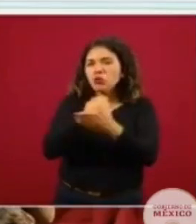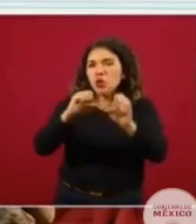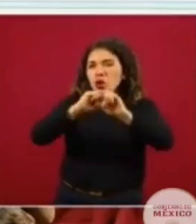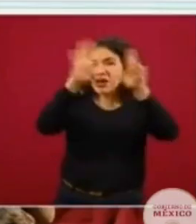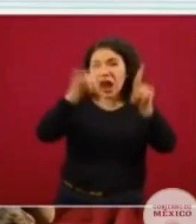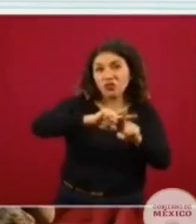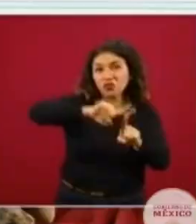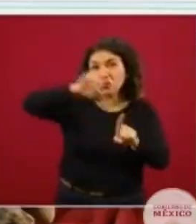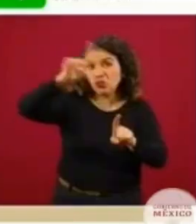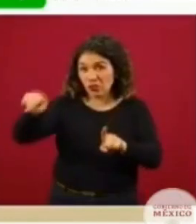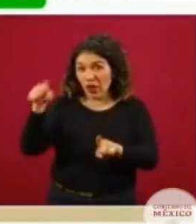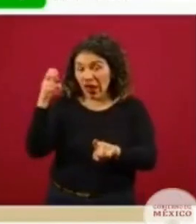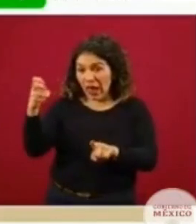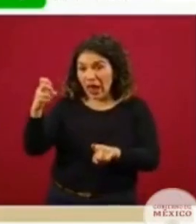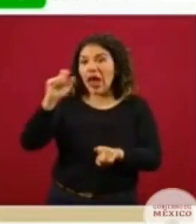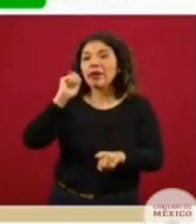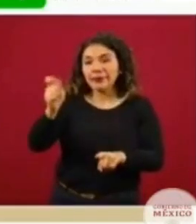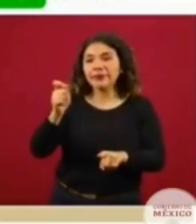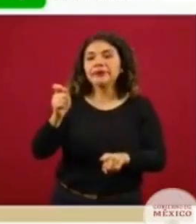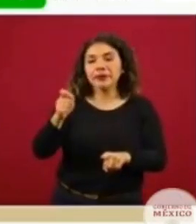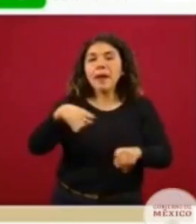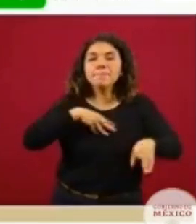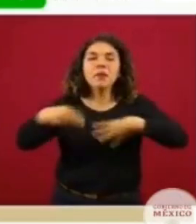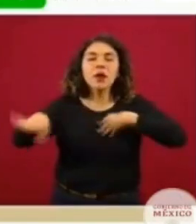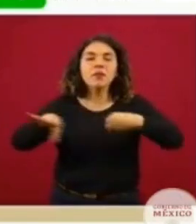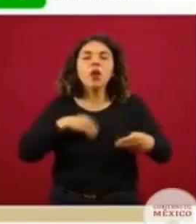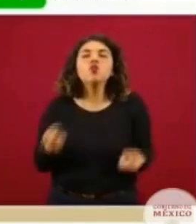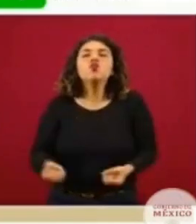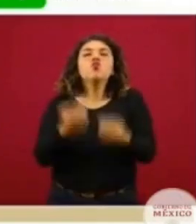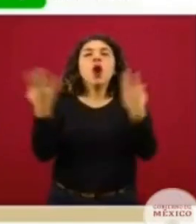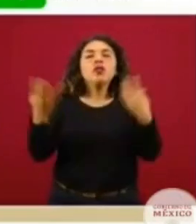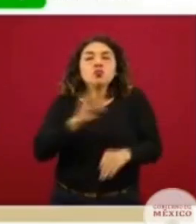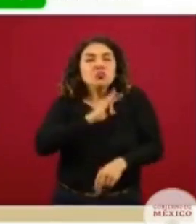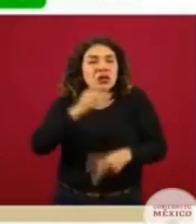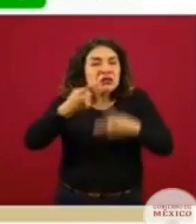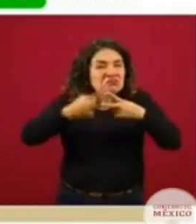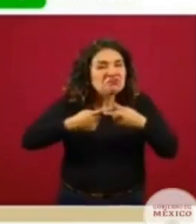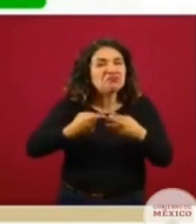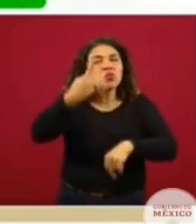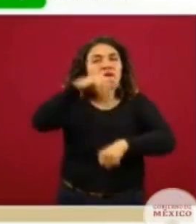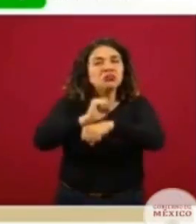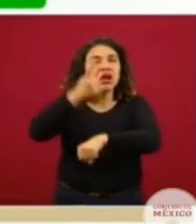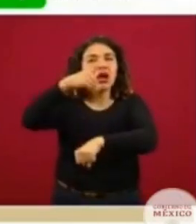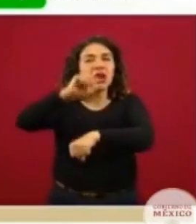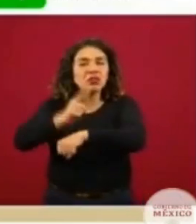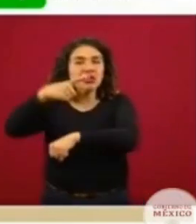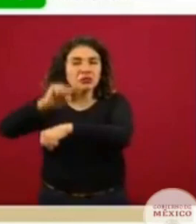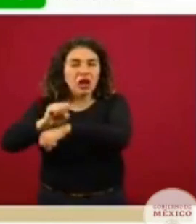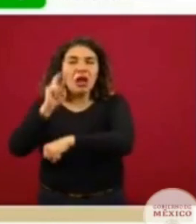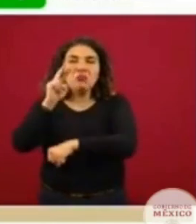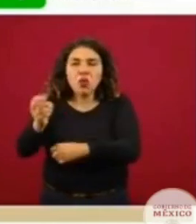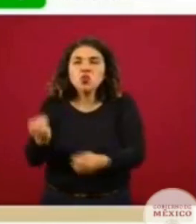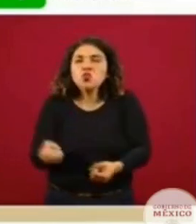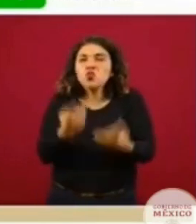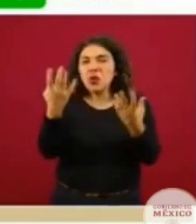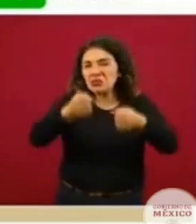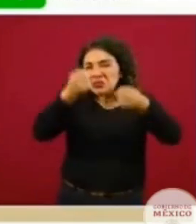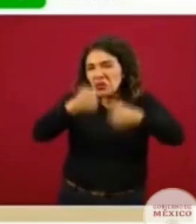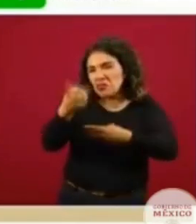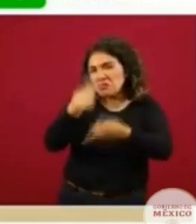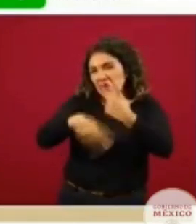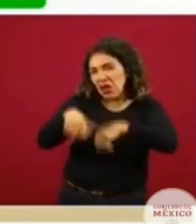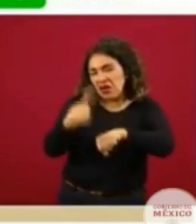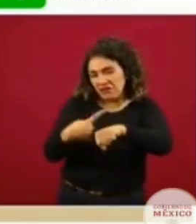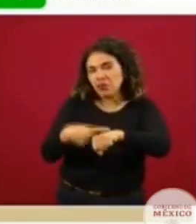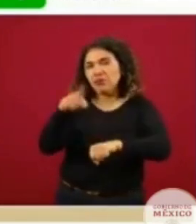superior, es la curva epidémica de casos estimados por semana epidemiológica, en los casos estimados